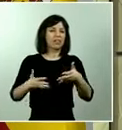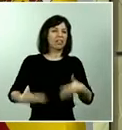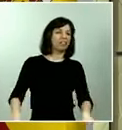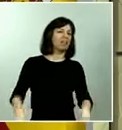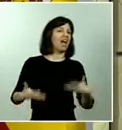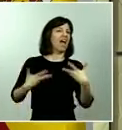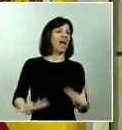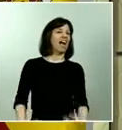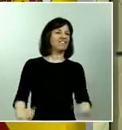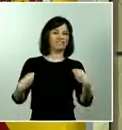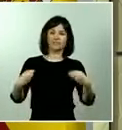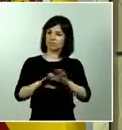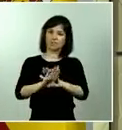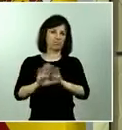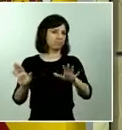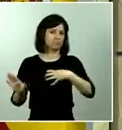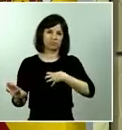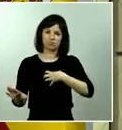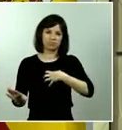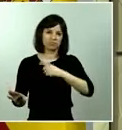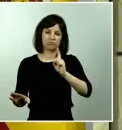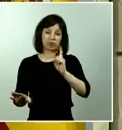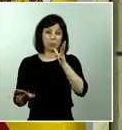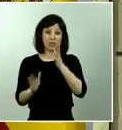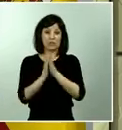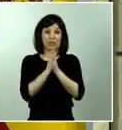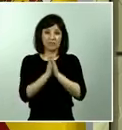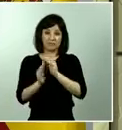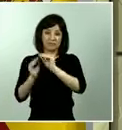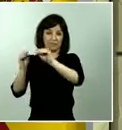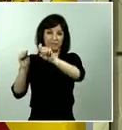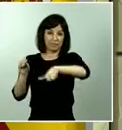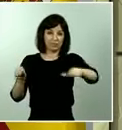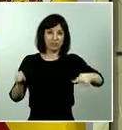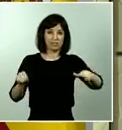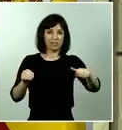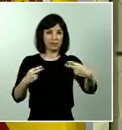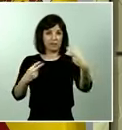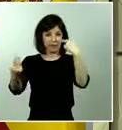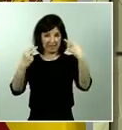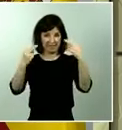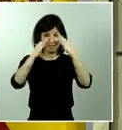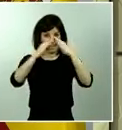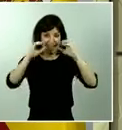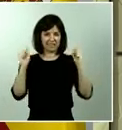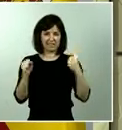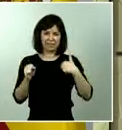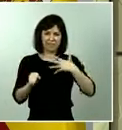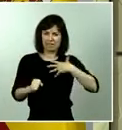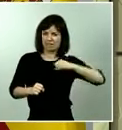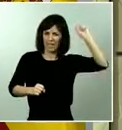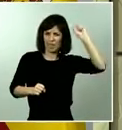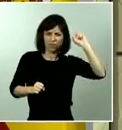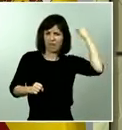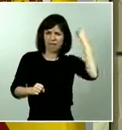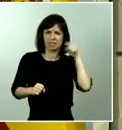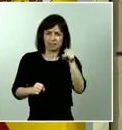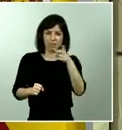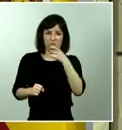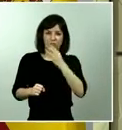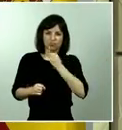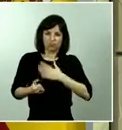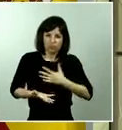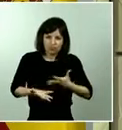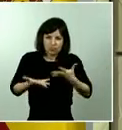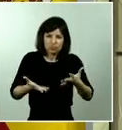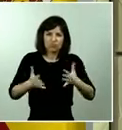ese llamamiento especial a los ciudadanos que nos están viendo, que están en sus casas, que son los verdaderos héroes, por esa generosidad que han tenido de quedarse en casa,